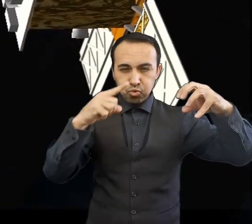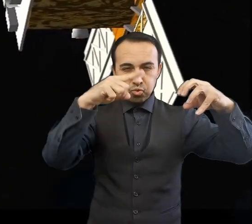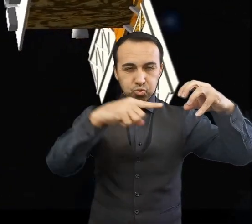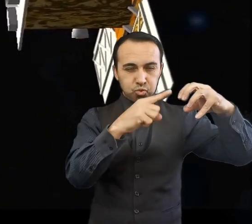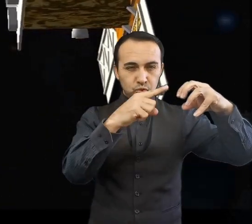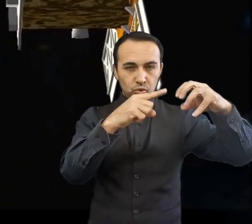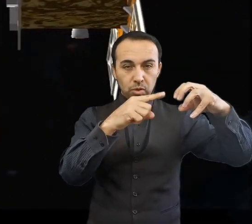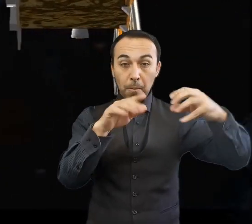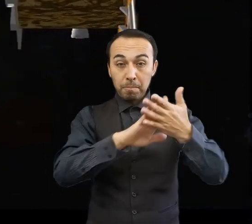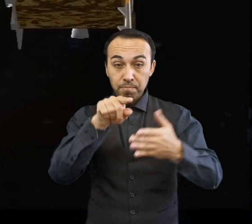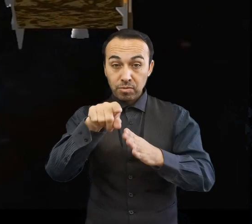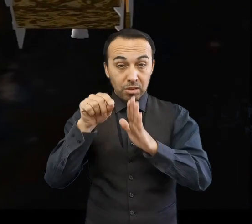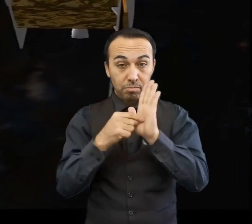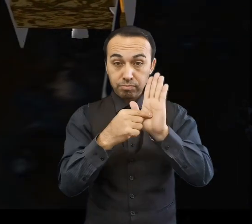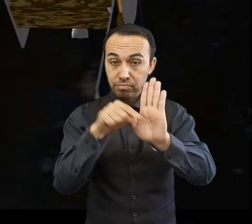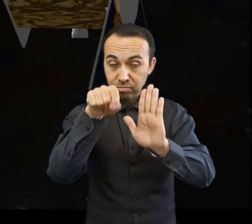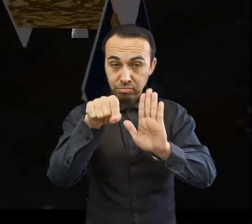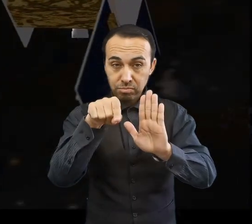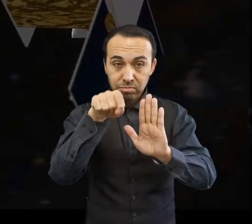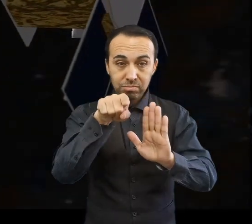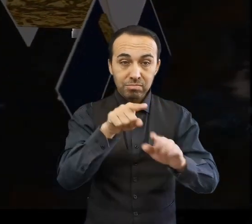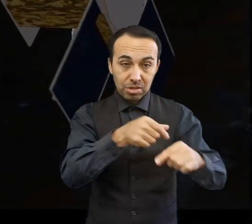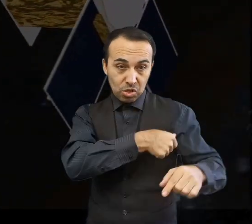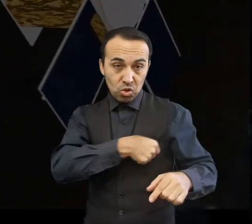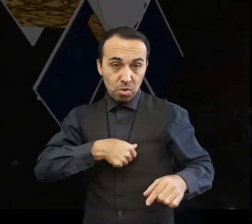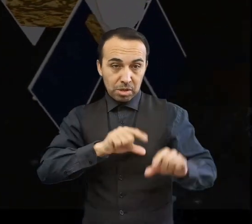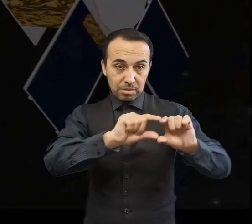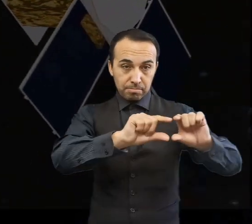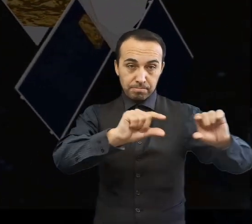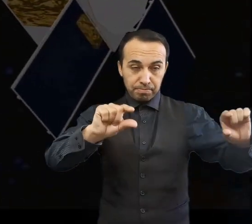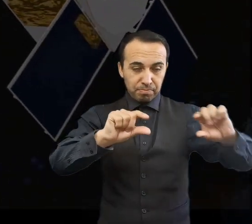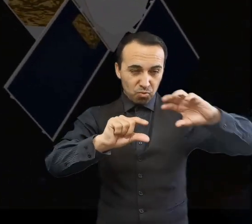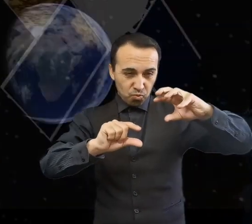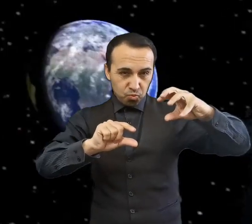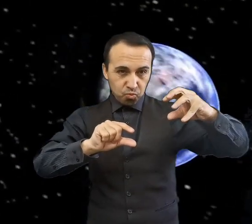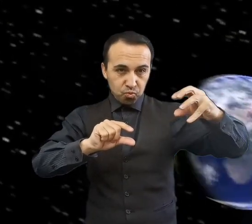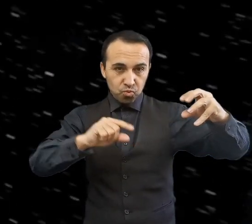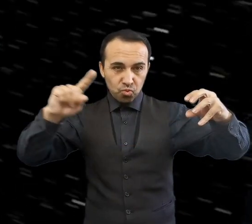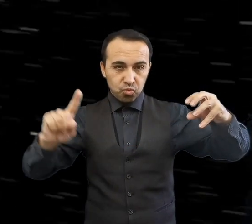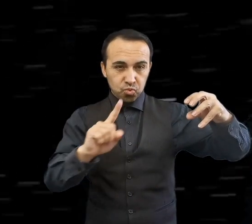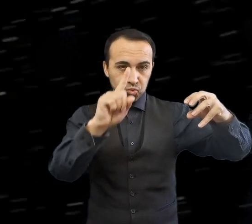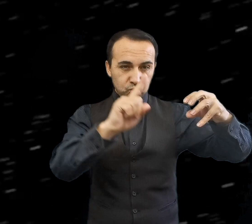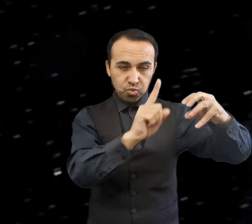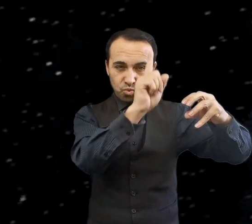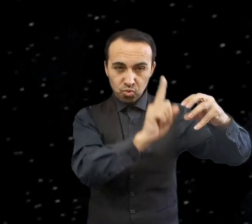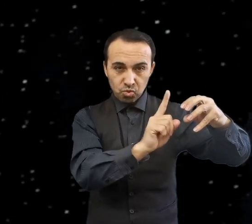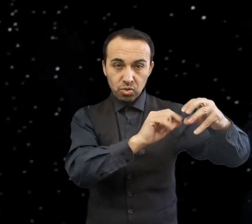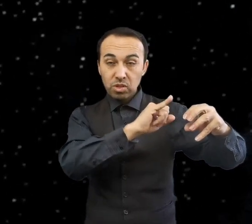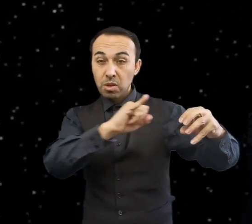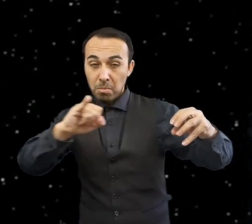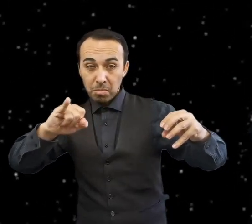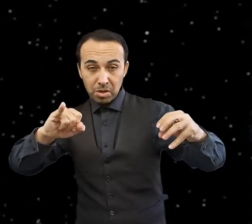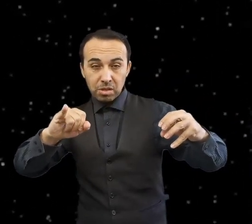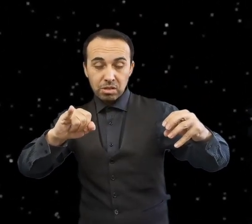Eros, un asteroide cercano a la Tierra, en 2001. Más tarde, la nave espacial Dawn viajó al cinturón de asteroides en